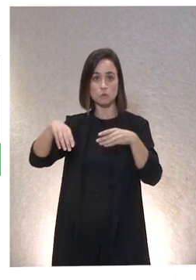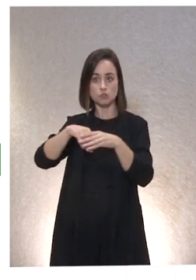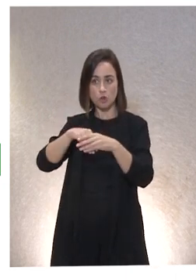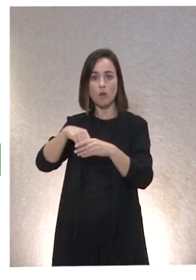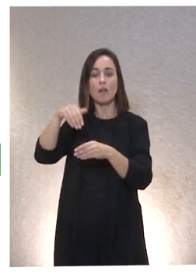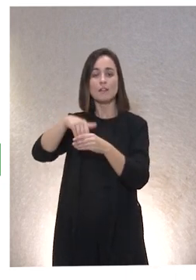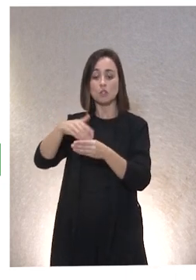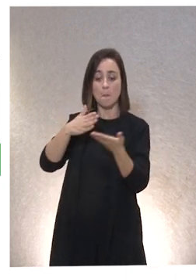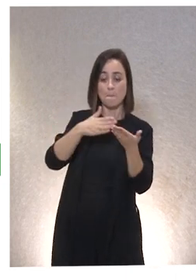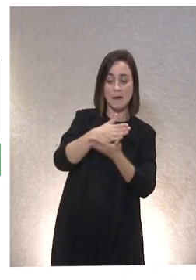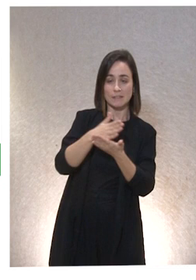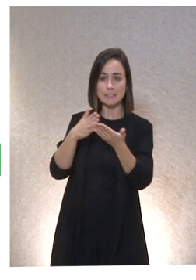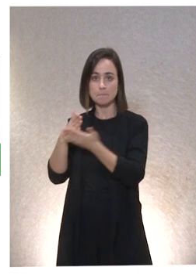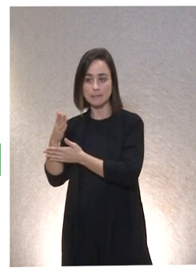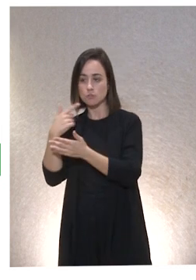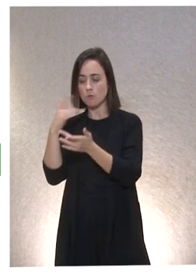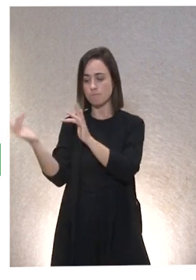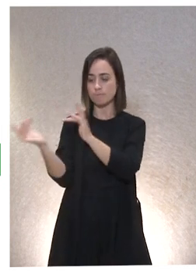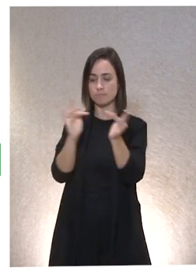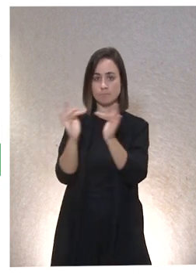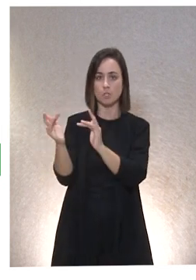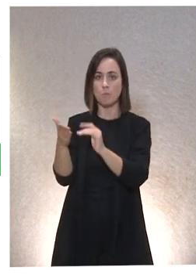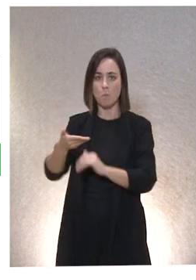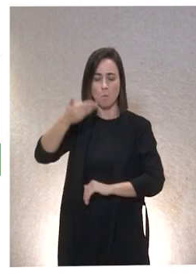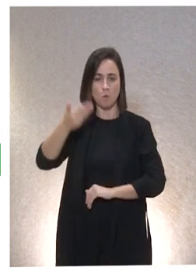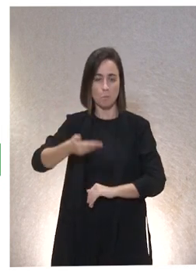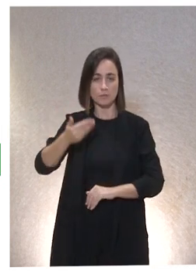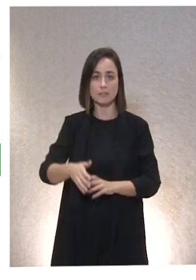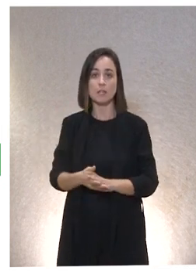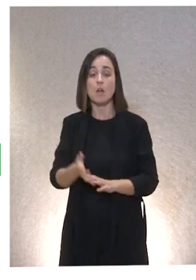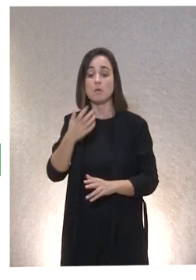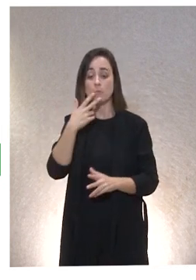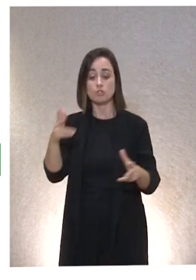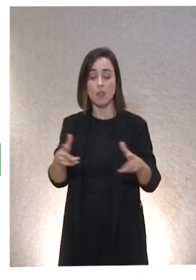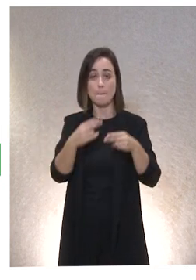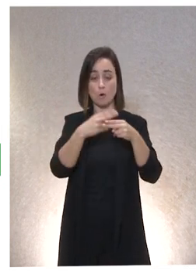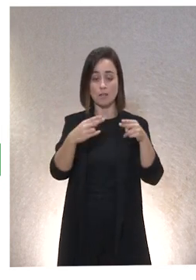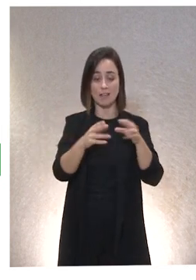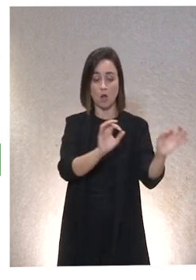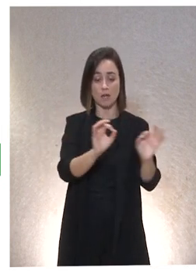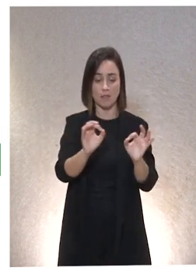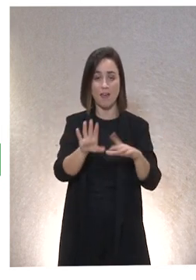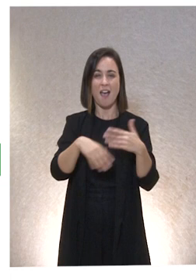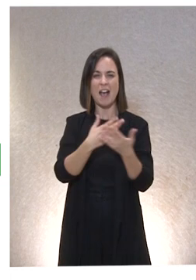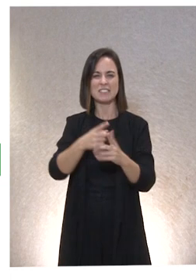relación entre las partes es muy significativa, en la sociedad política organizada y a nivel global.